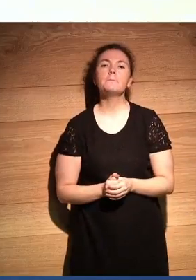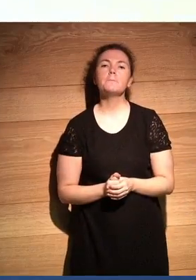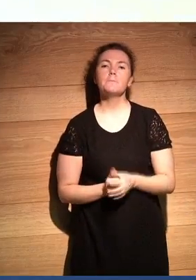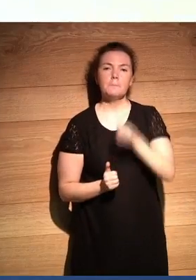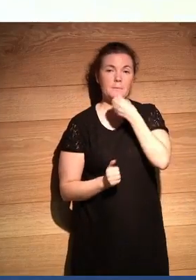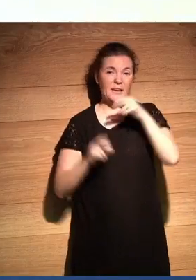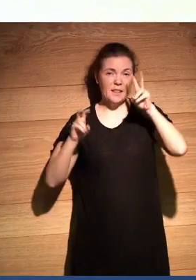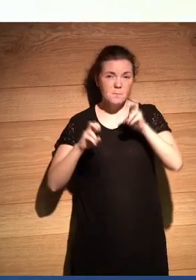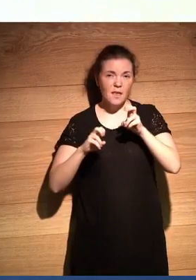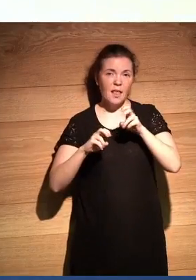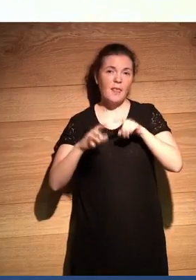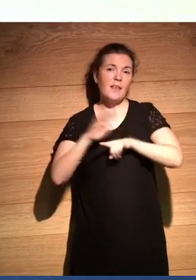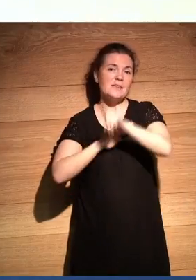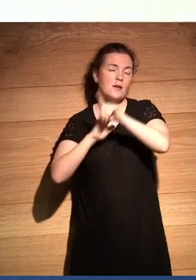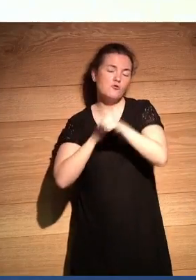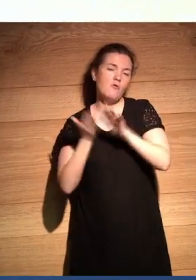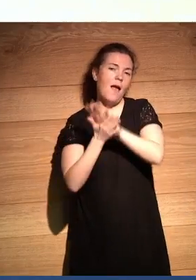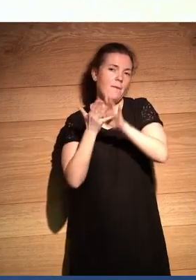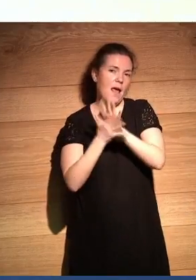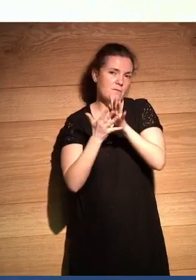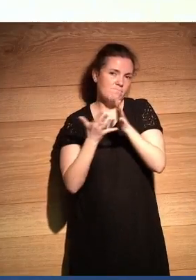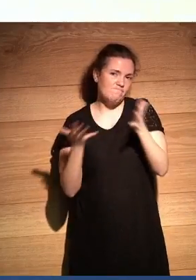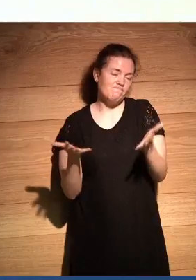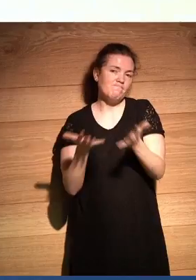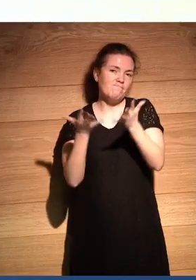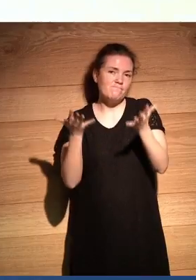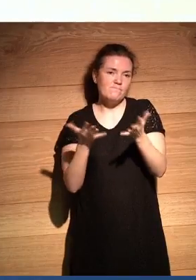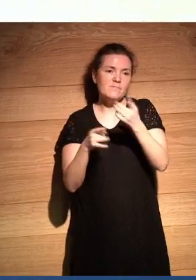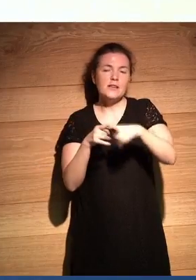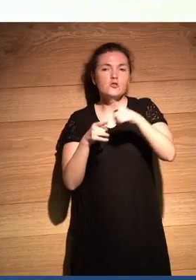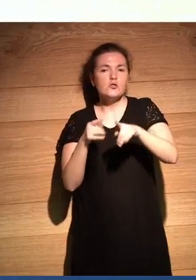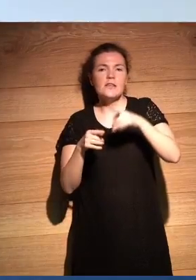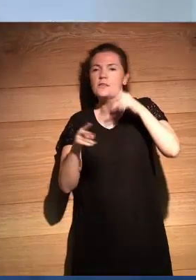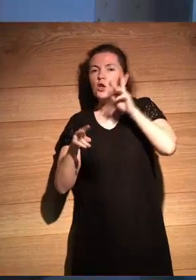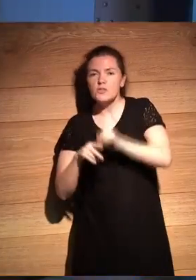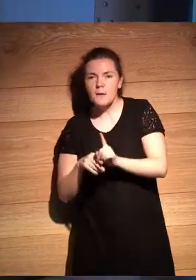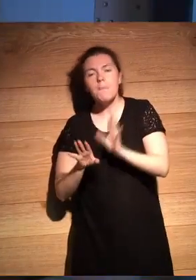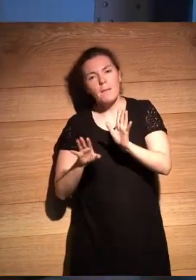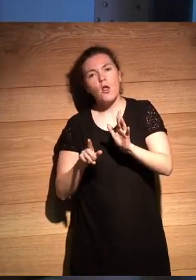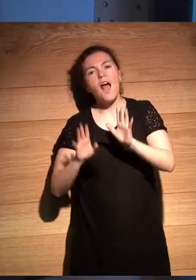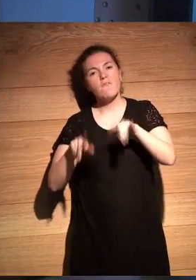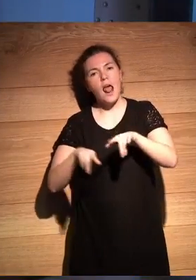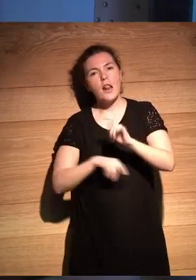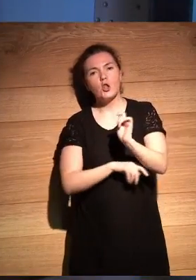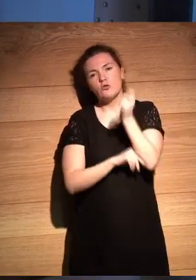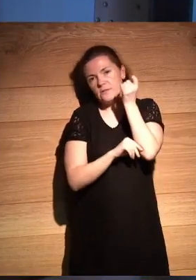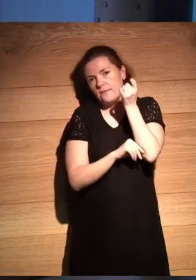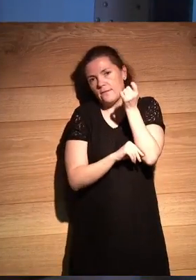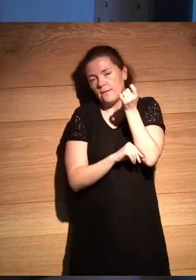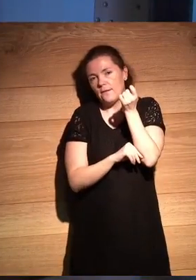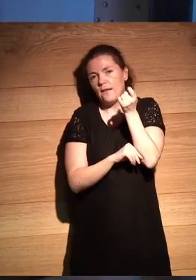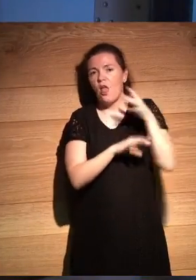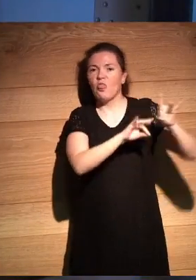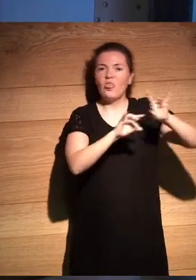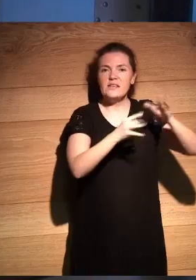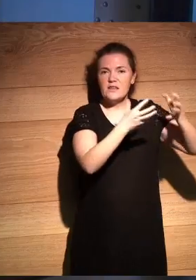En temas de desarrollo os hablo muy por encima de todo aquello que no se ve pero que hace posible al final a los